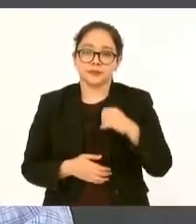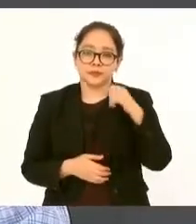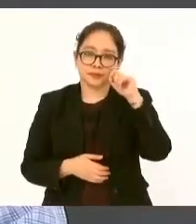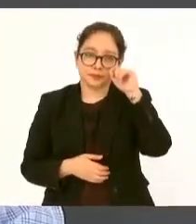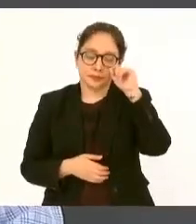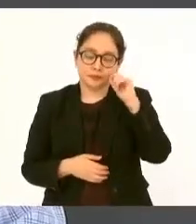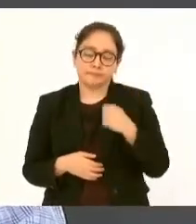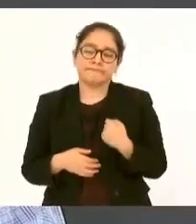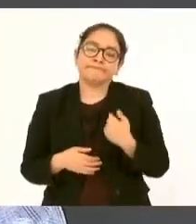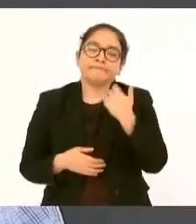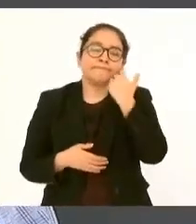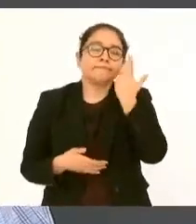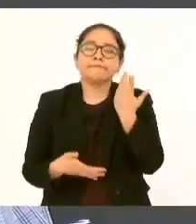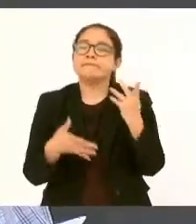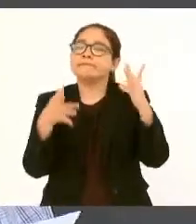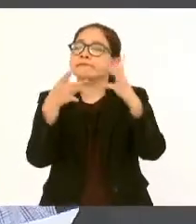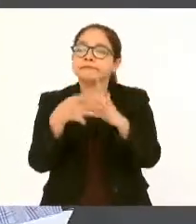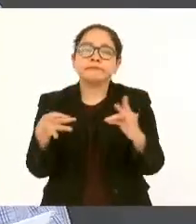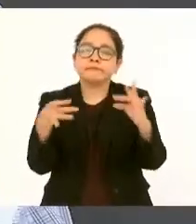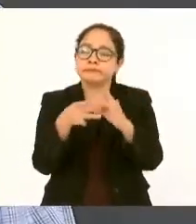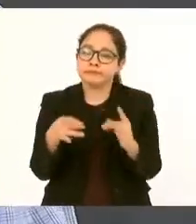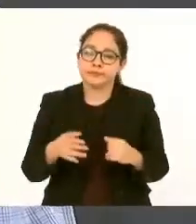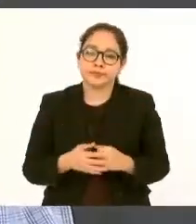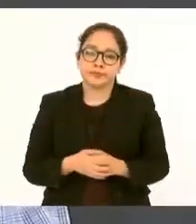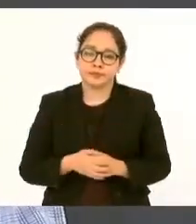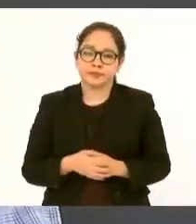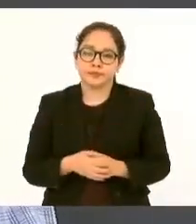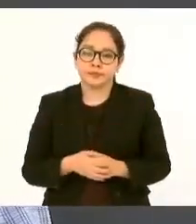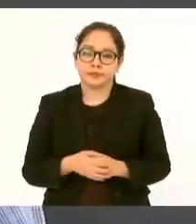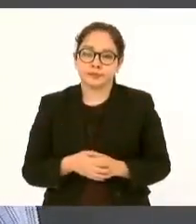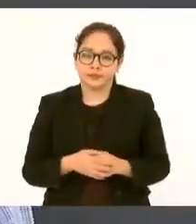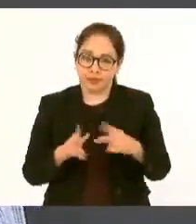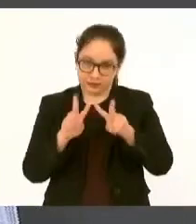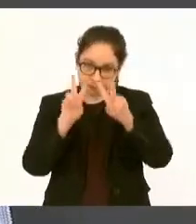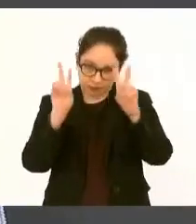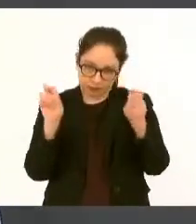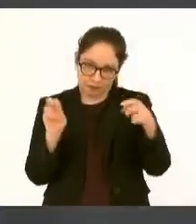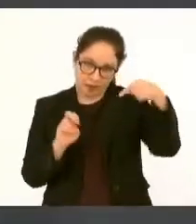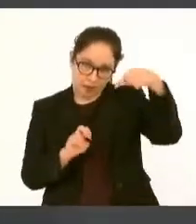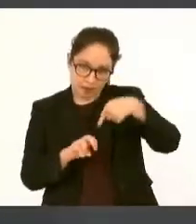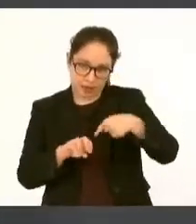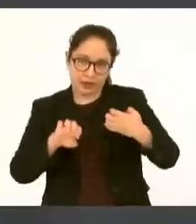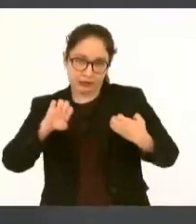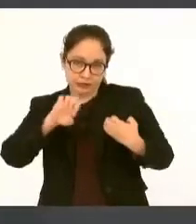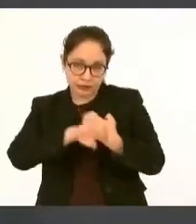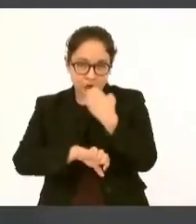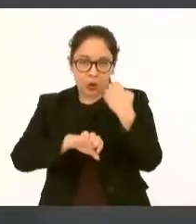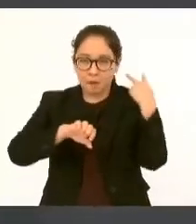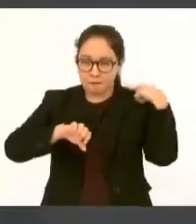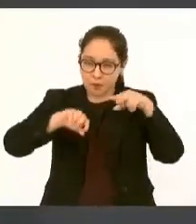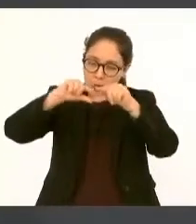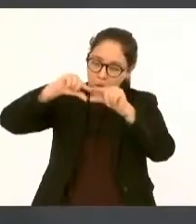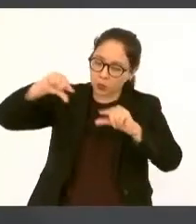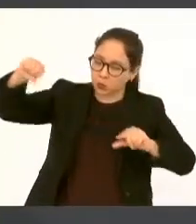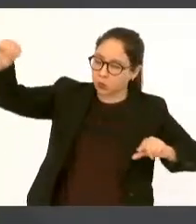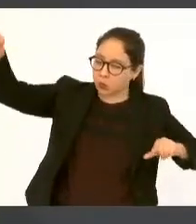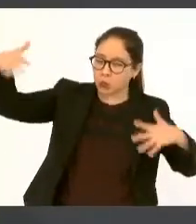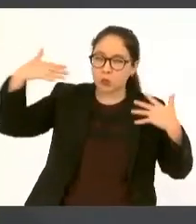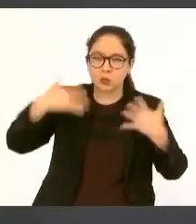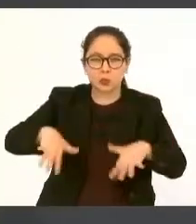comentarles de que aquí en Veracruz, en este importante estado